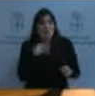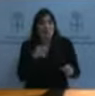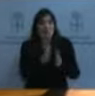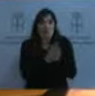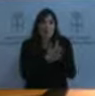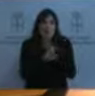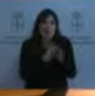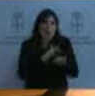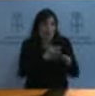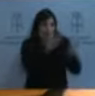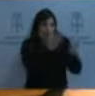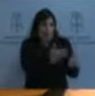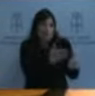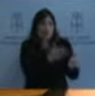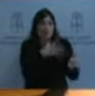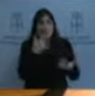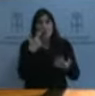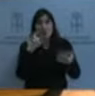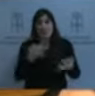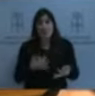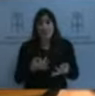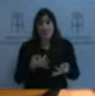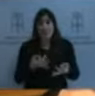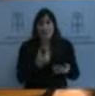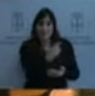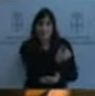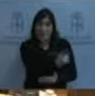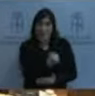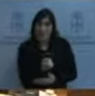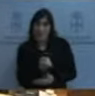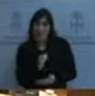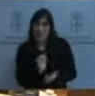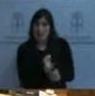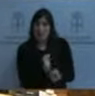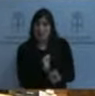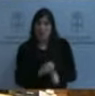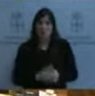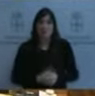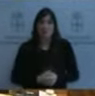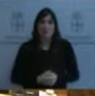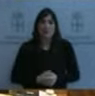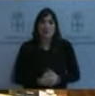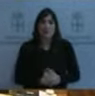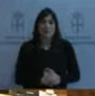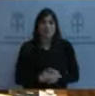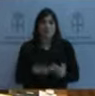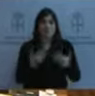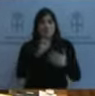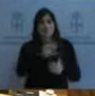apoye ese crédito. Gracias, señor presidente. Señor García, tiene la palabra.